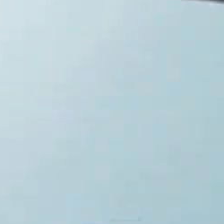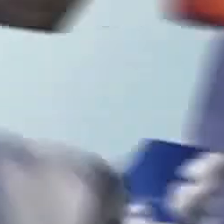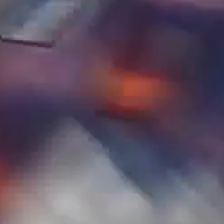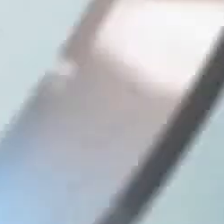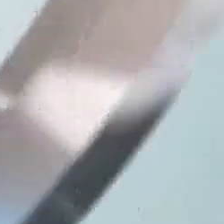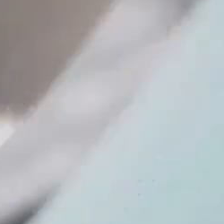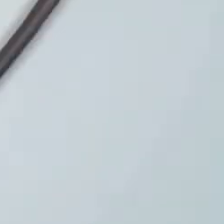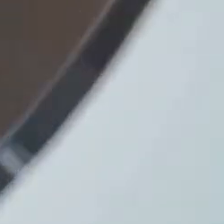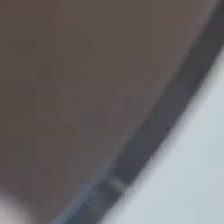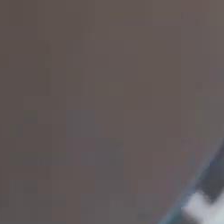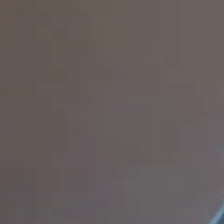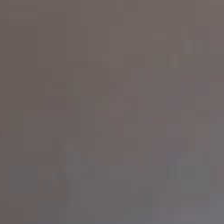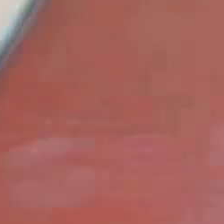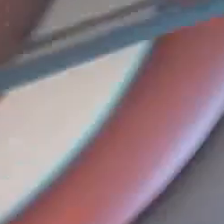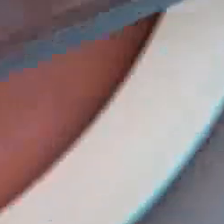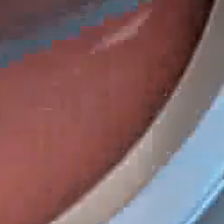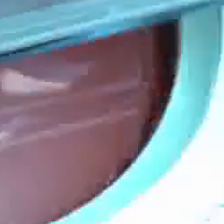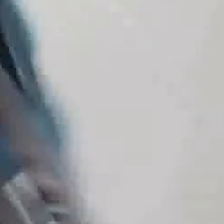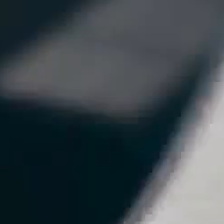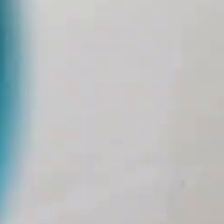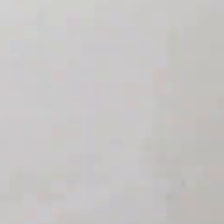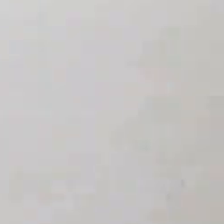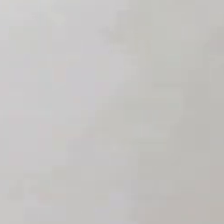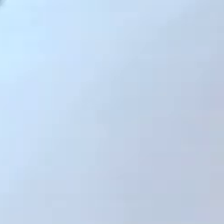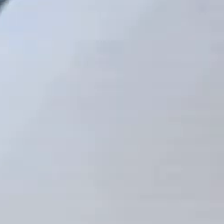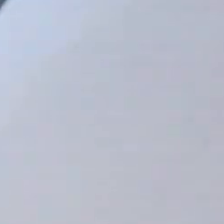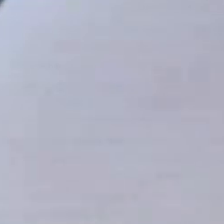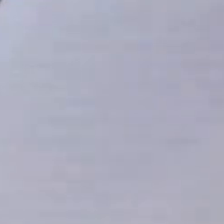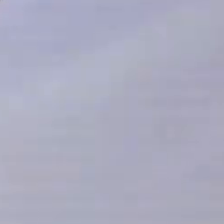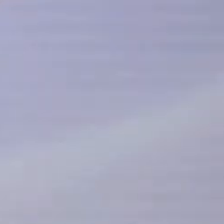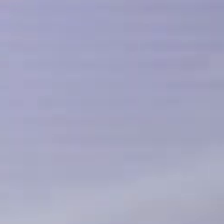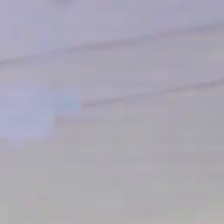Yo ligero la marcha de la desconfianza Una mezcolanza